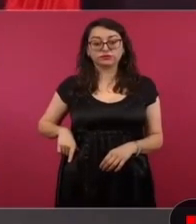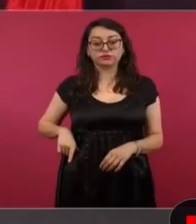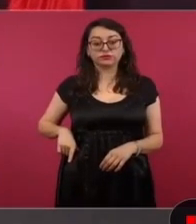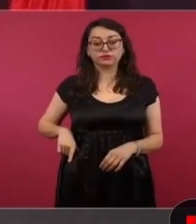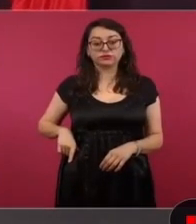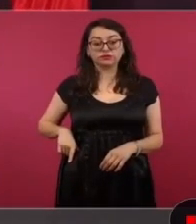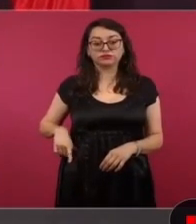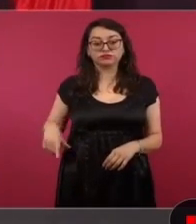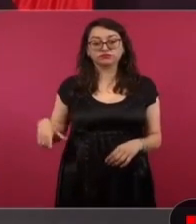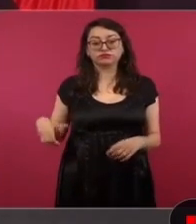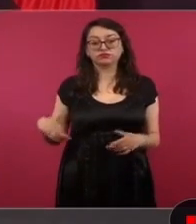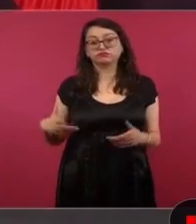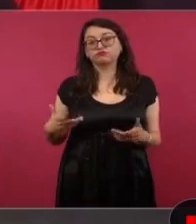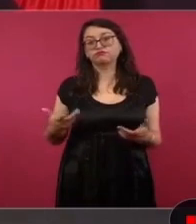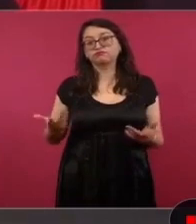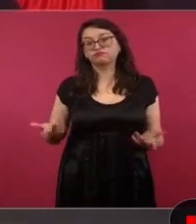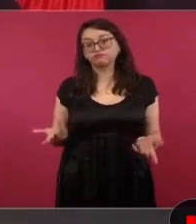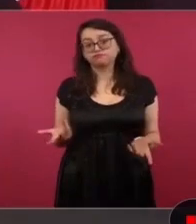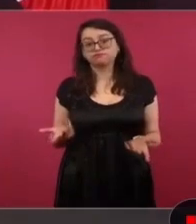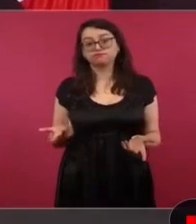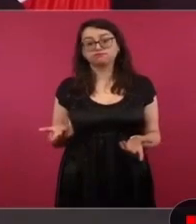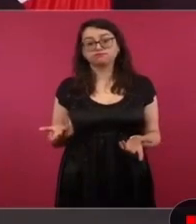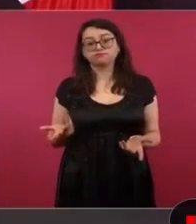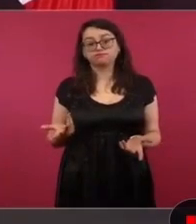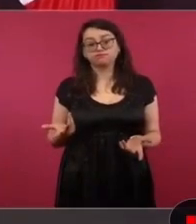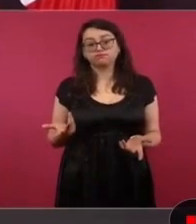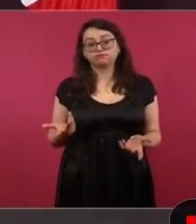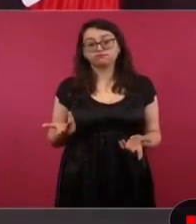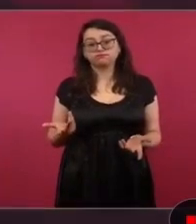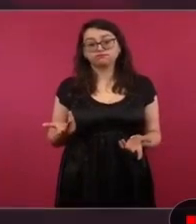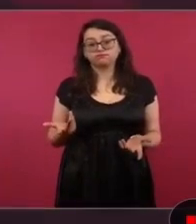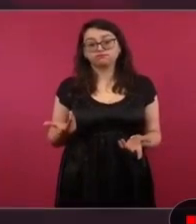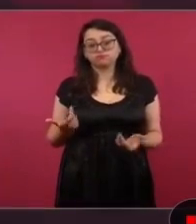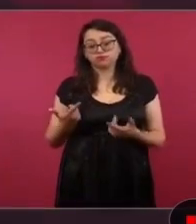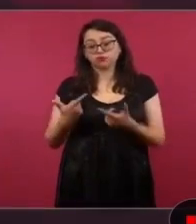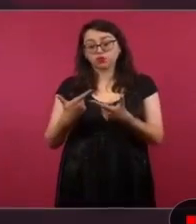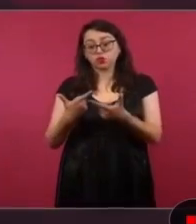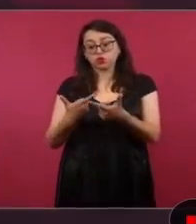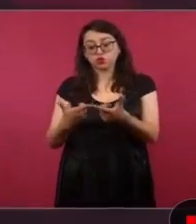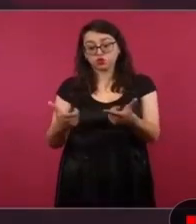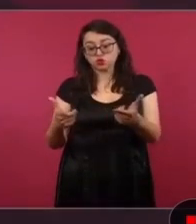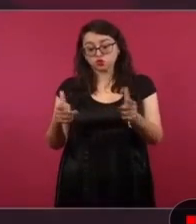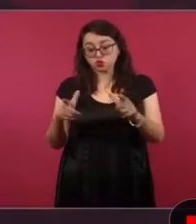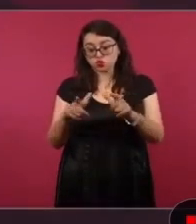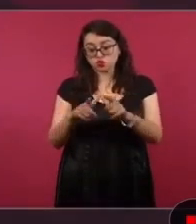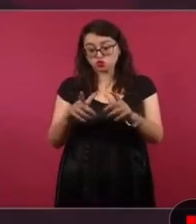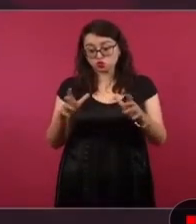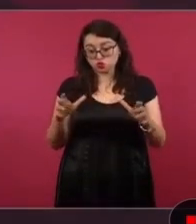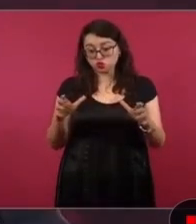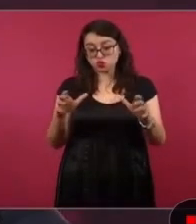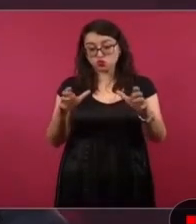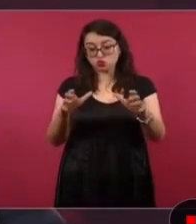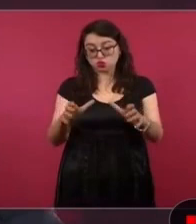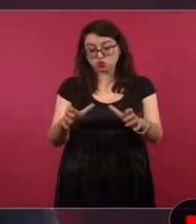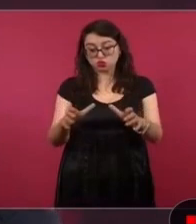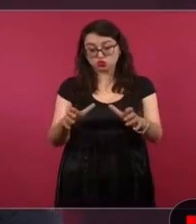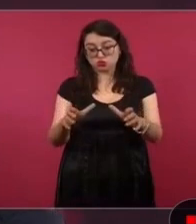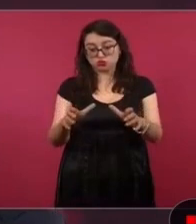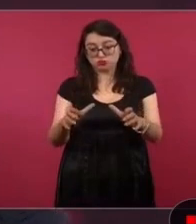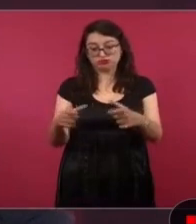confrontación con un grupo opositor que